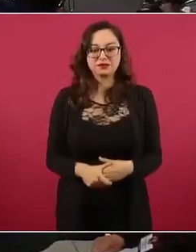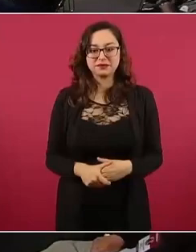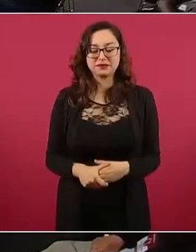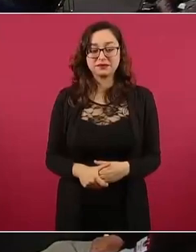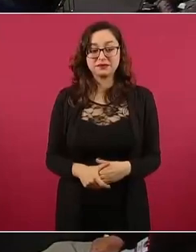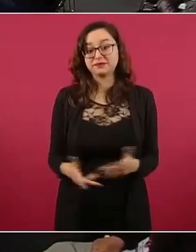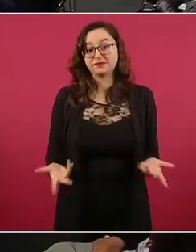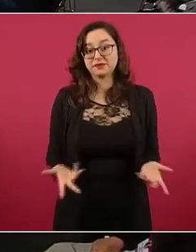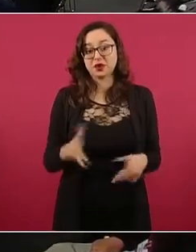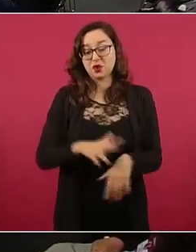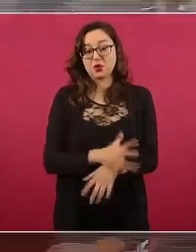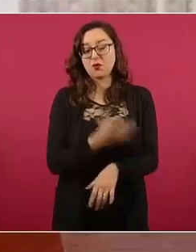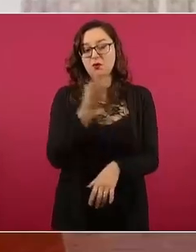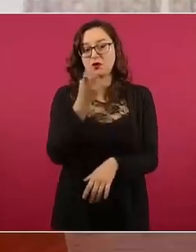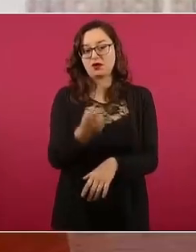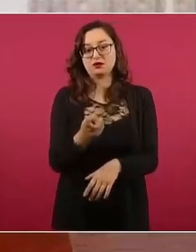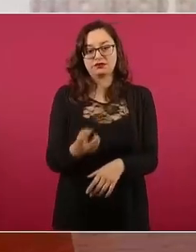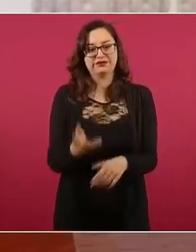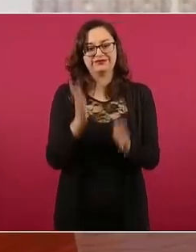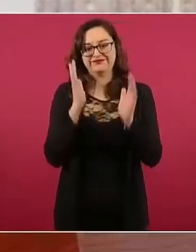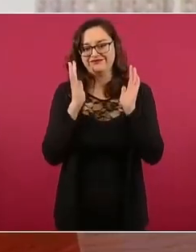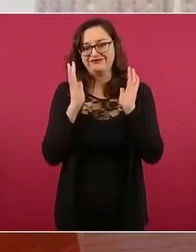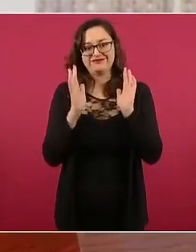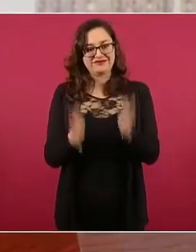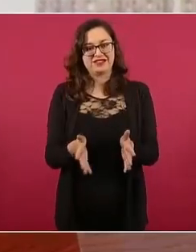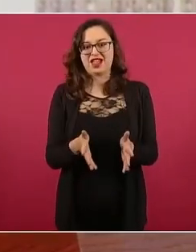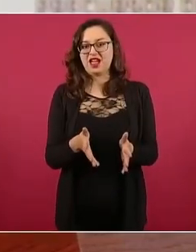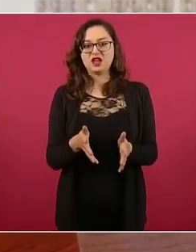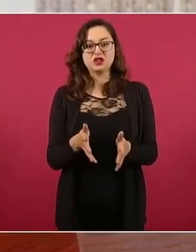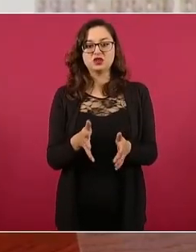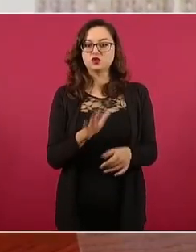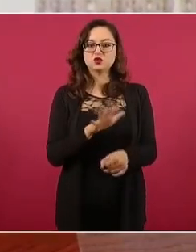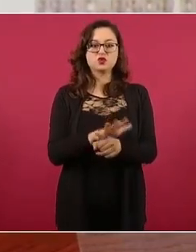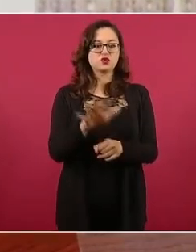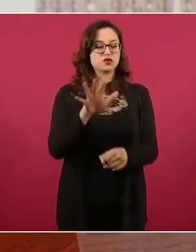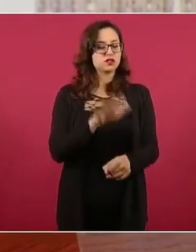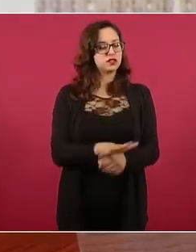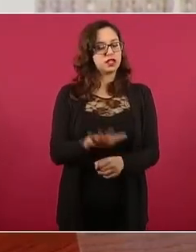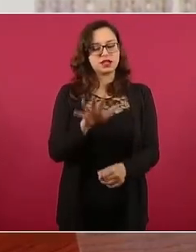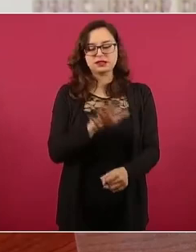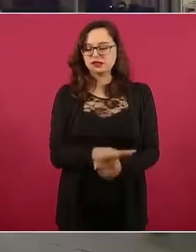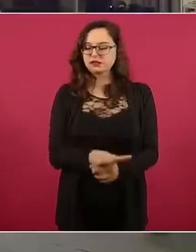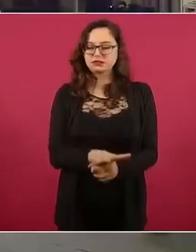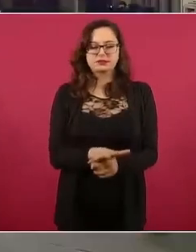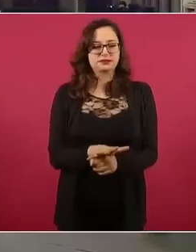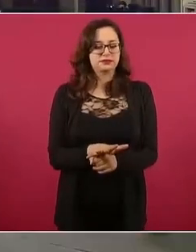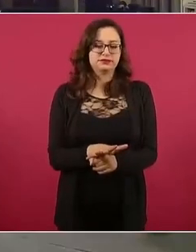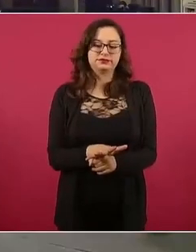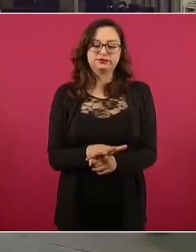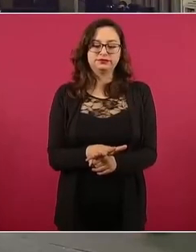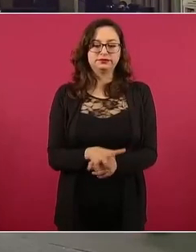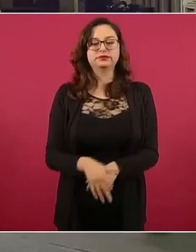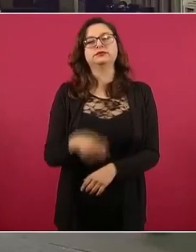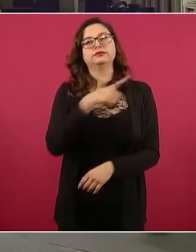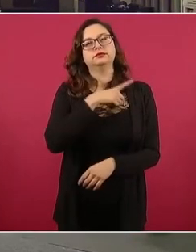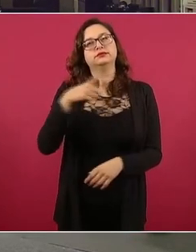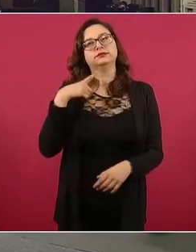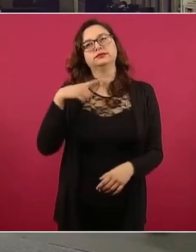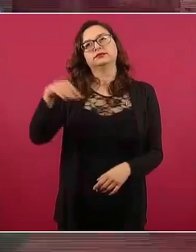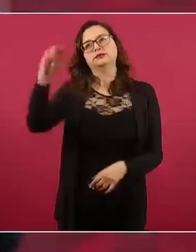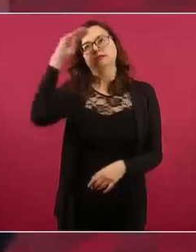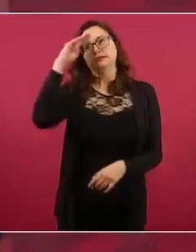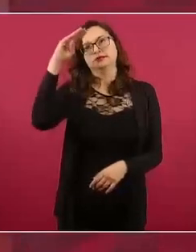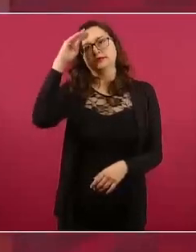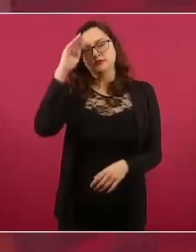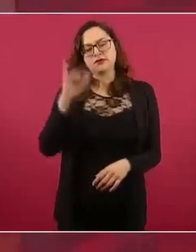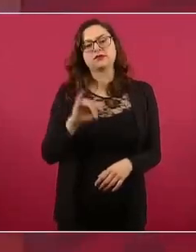pensar más en la planeación para